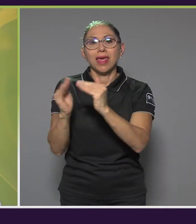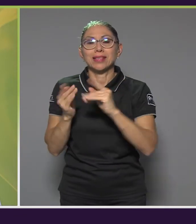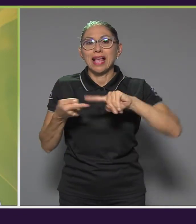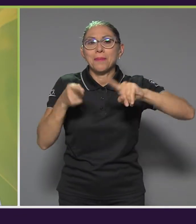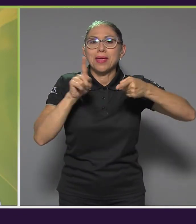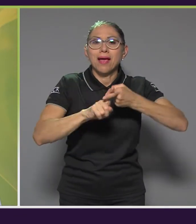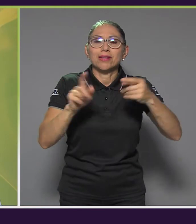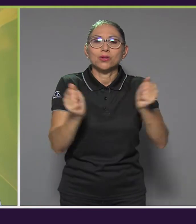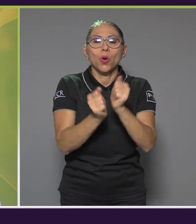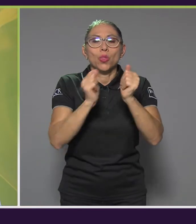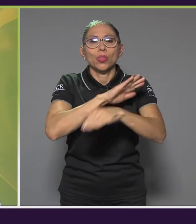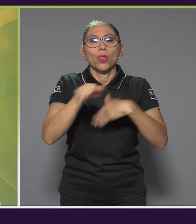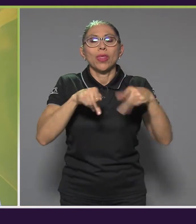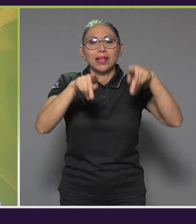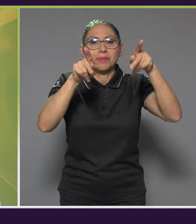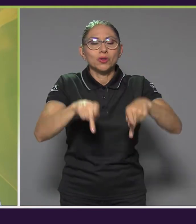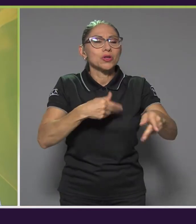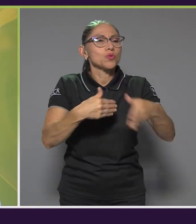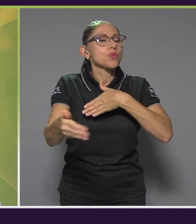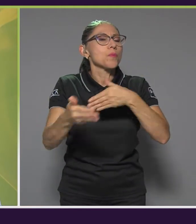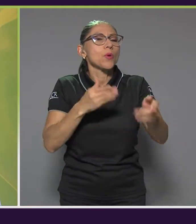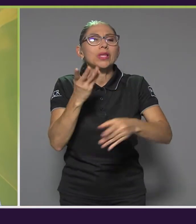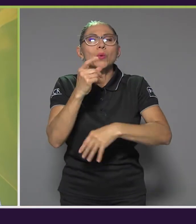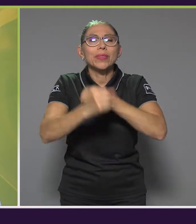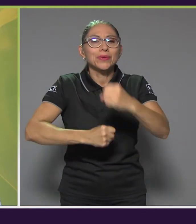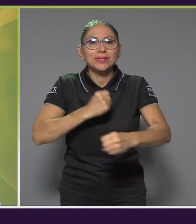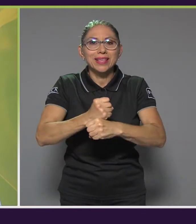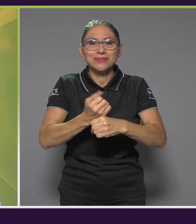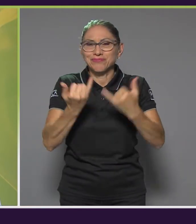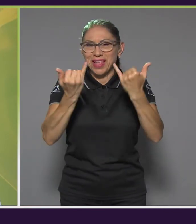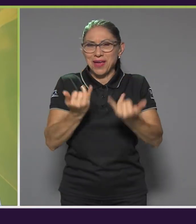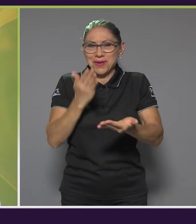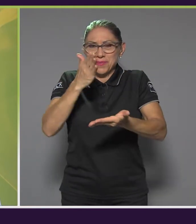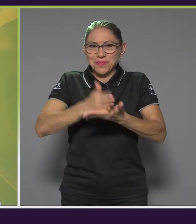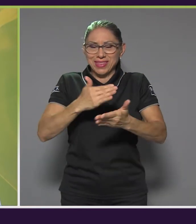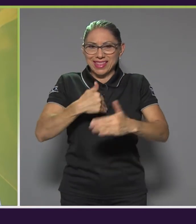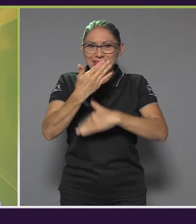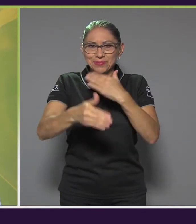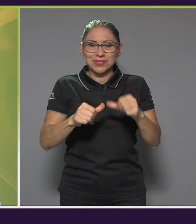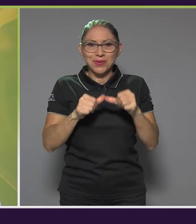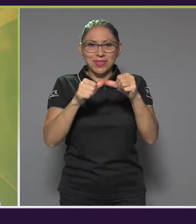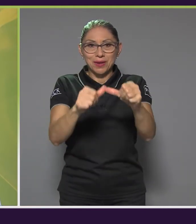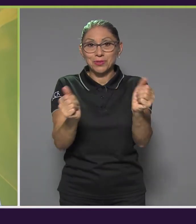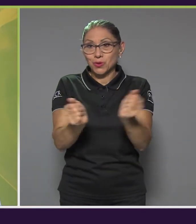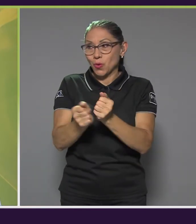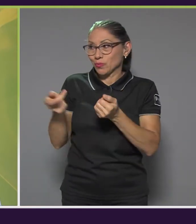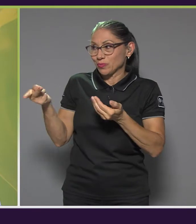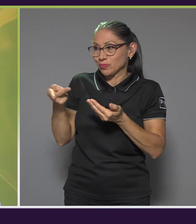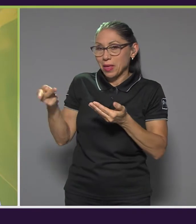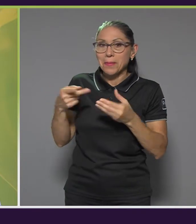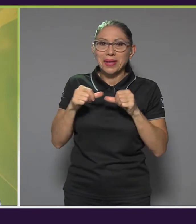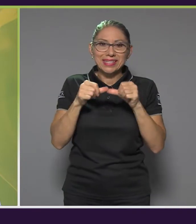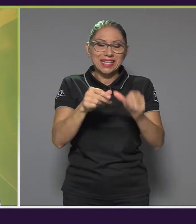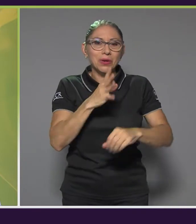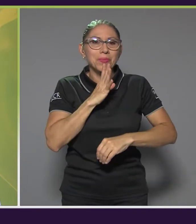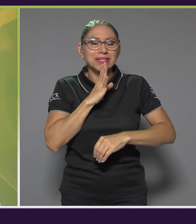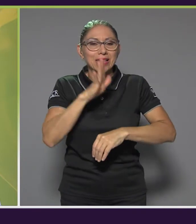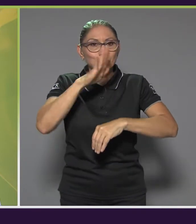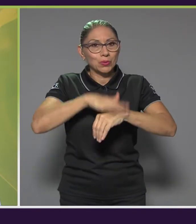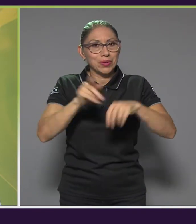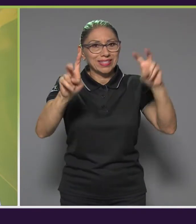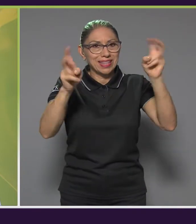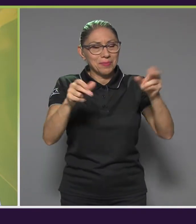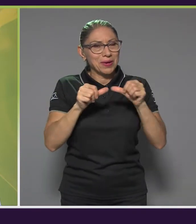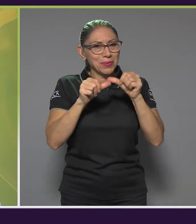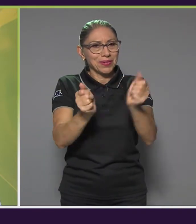todas las personas sin importar su edad. Vamos a ir en la pausa, pero pronto regresamos con nuestras invitadas de estudio para seguir conversando sobre este tema,